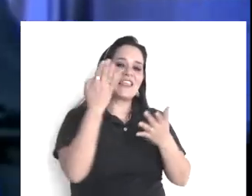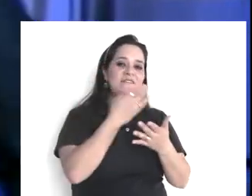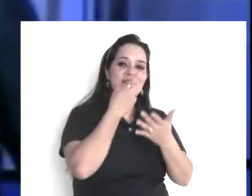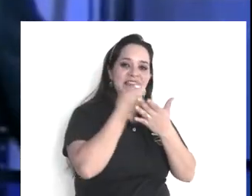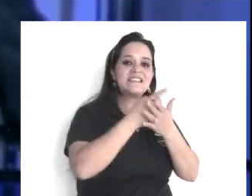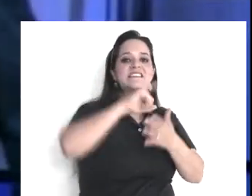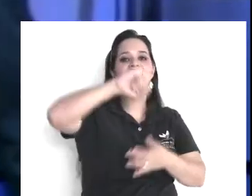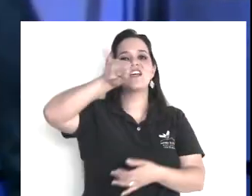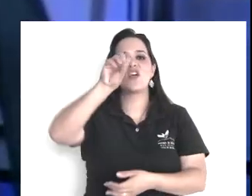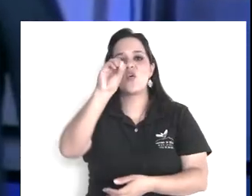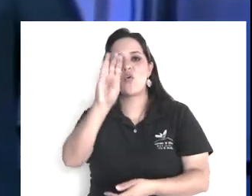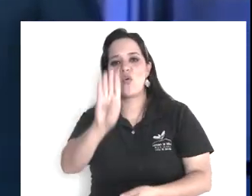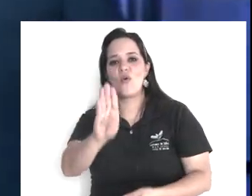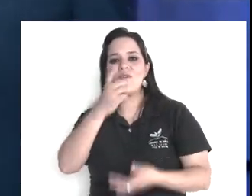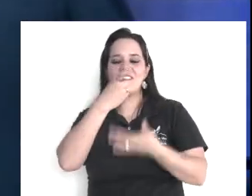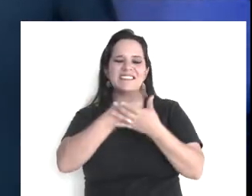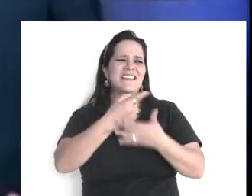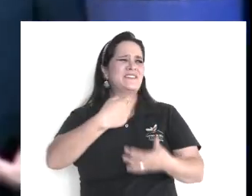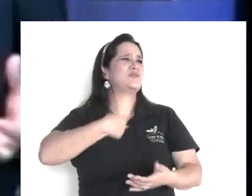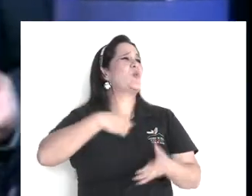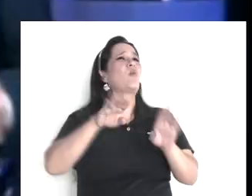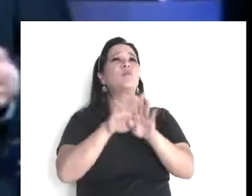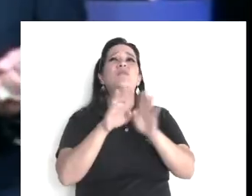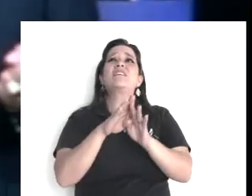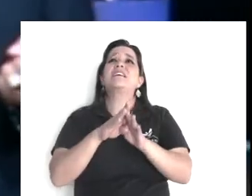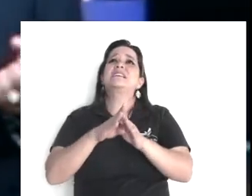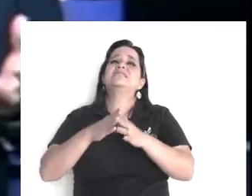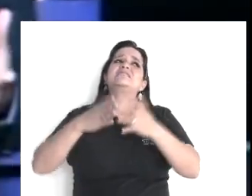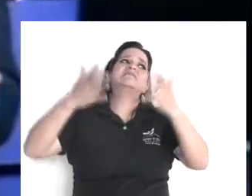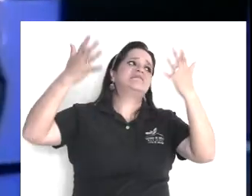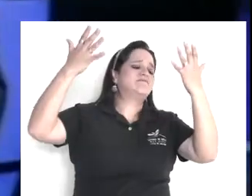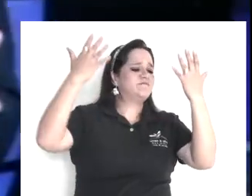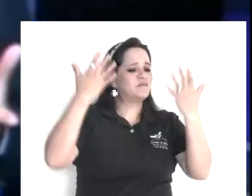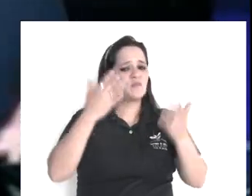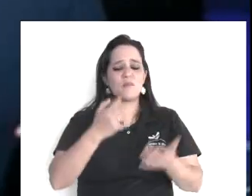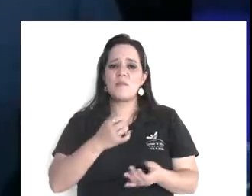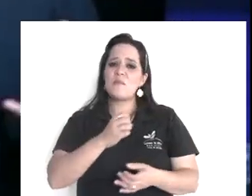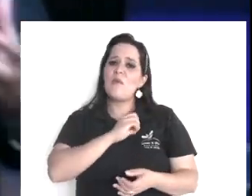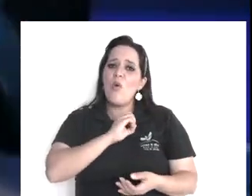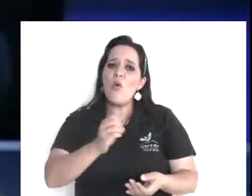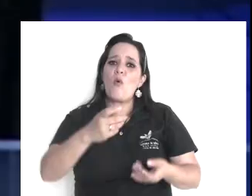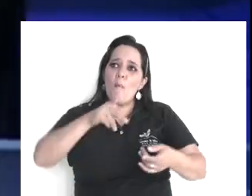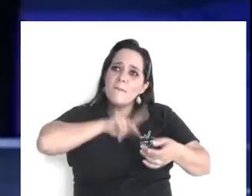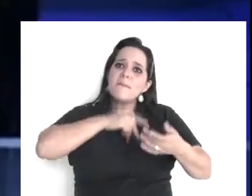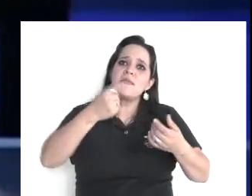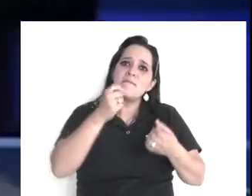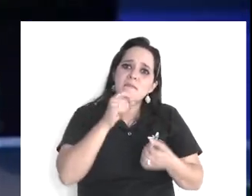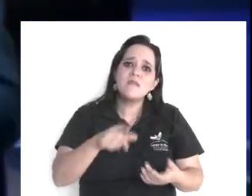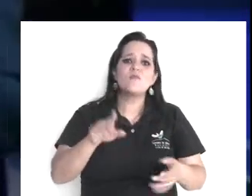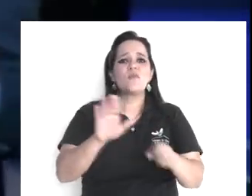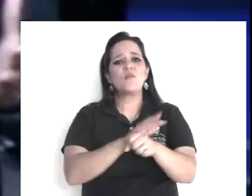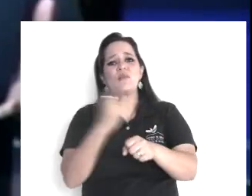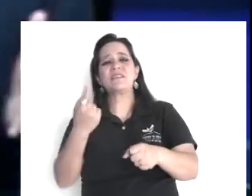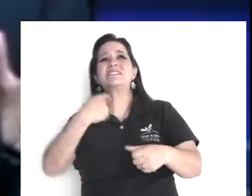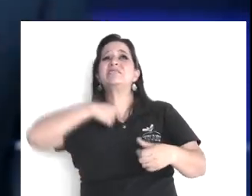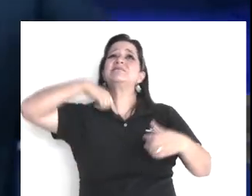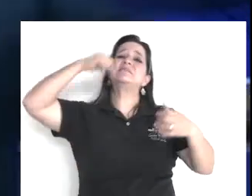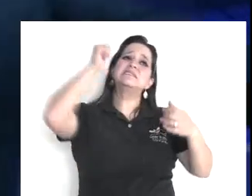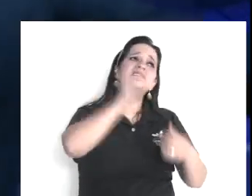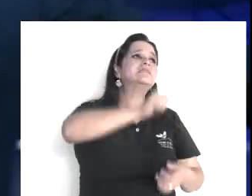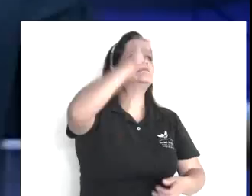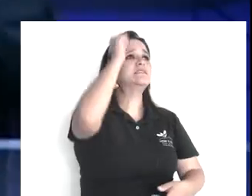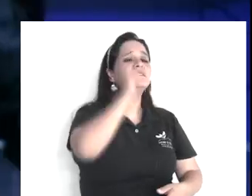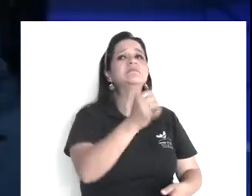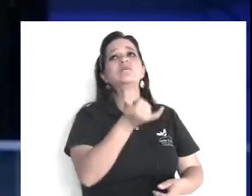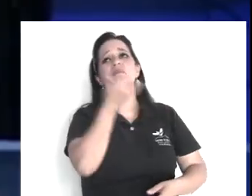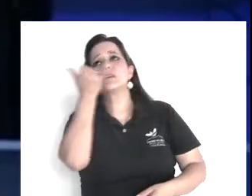aborrezco, decía, ¿por qué? porque veía que constantemente, era, él no quería, pero se, lo